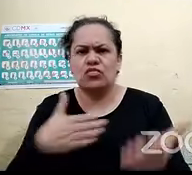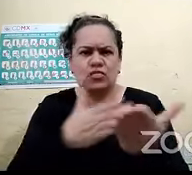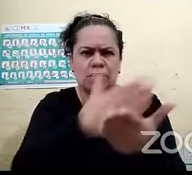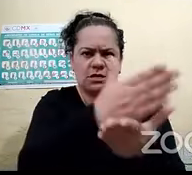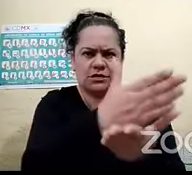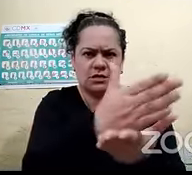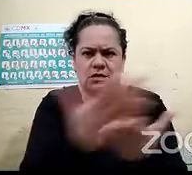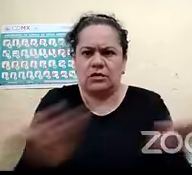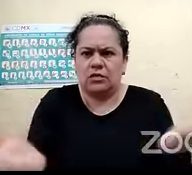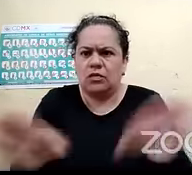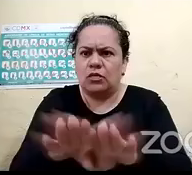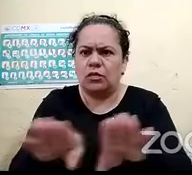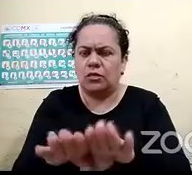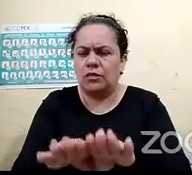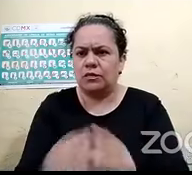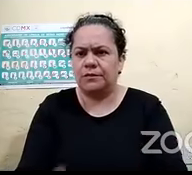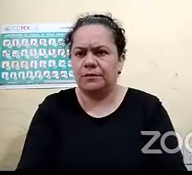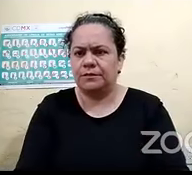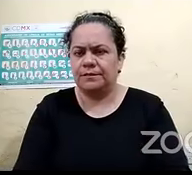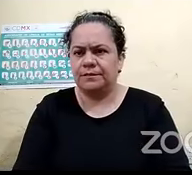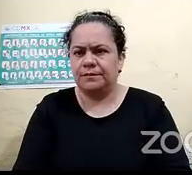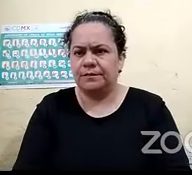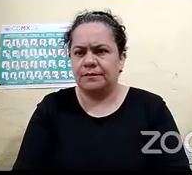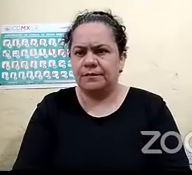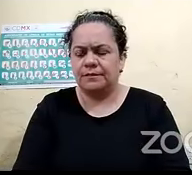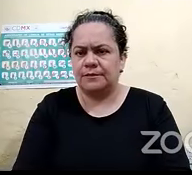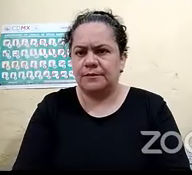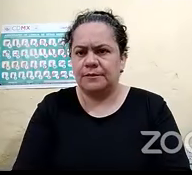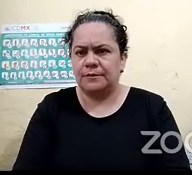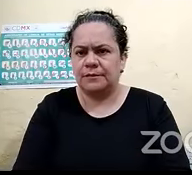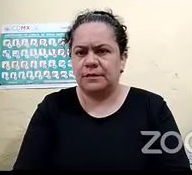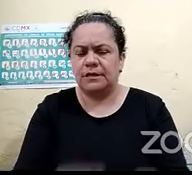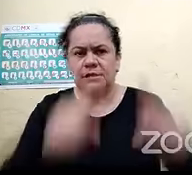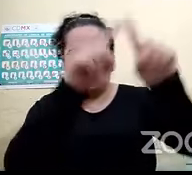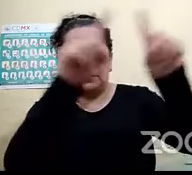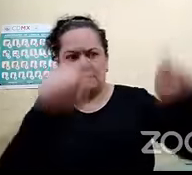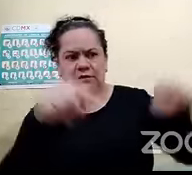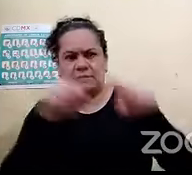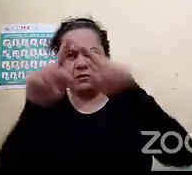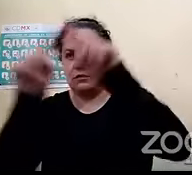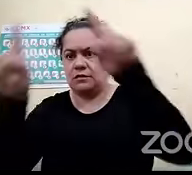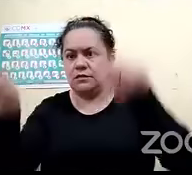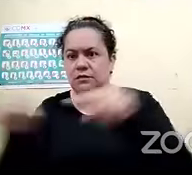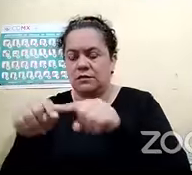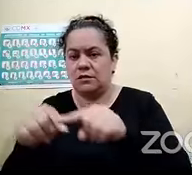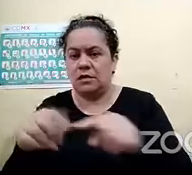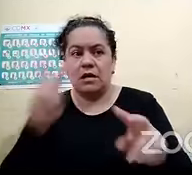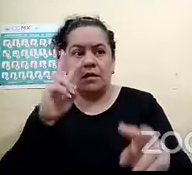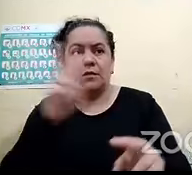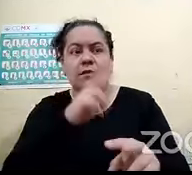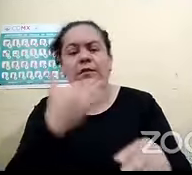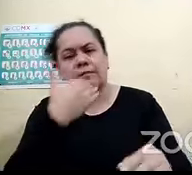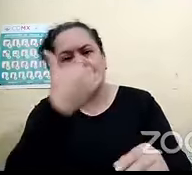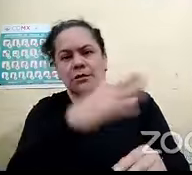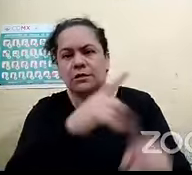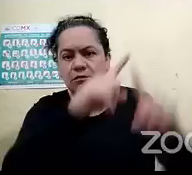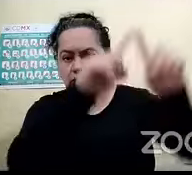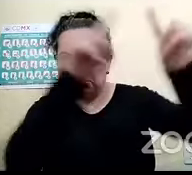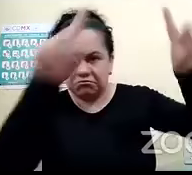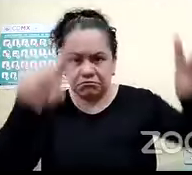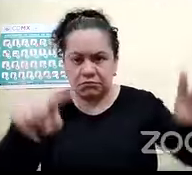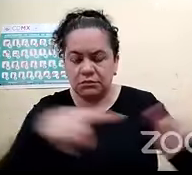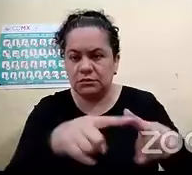pues obviamente no se dice que la señalización de ruta de evacuación tiene que estar en un lugar visible para todos entonces quienes